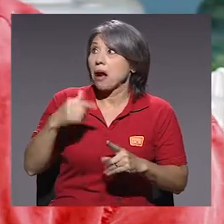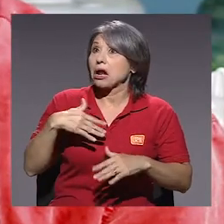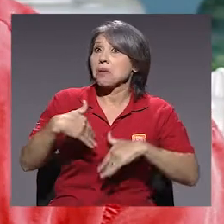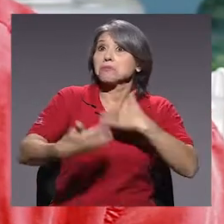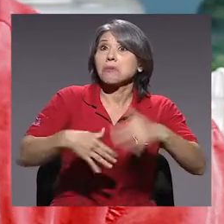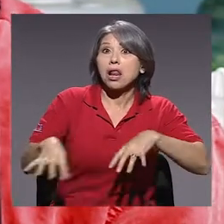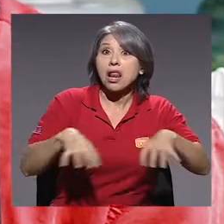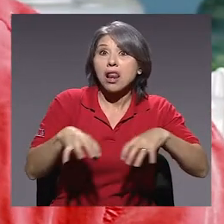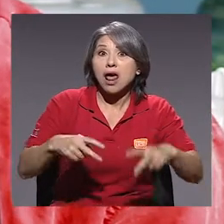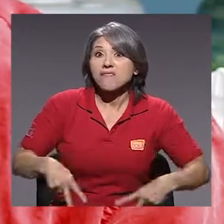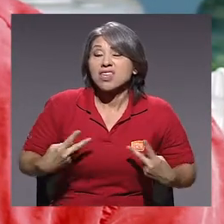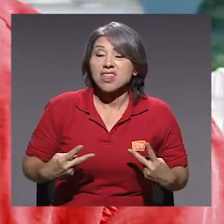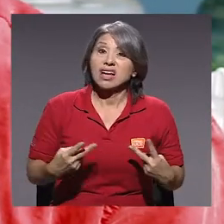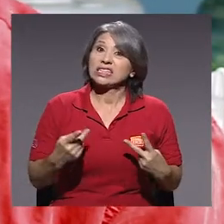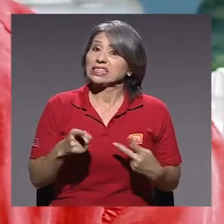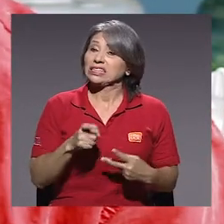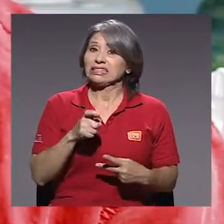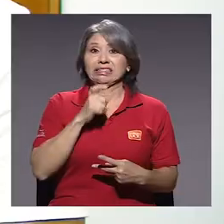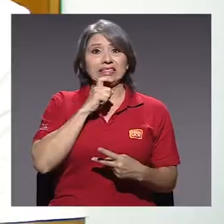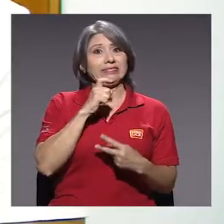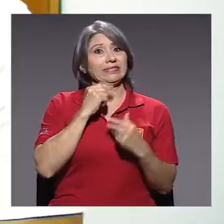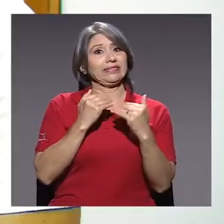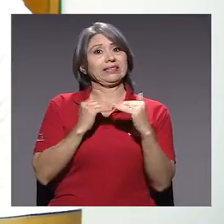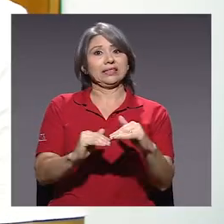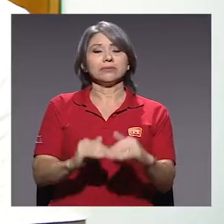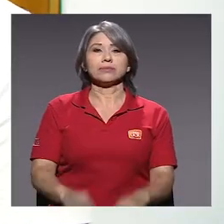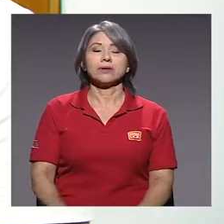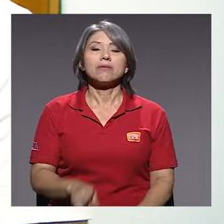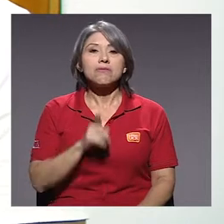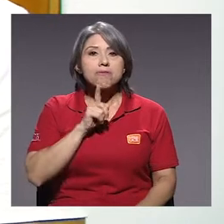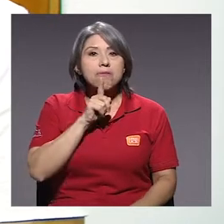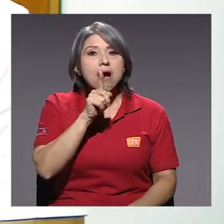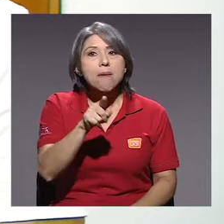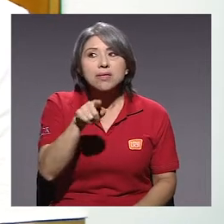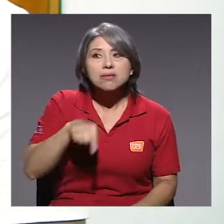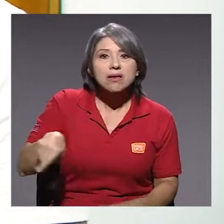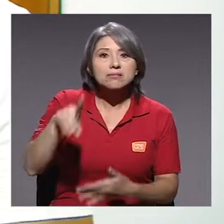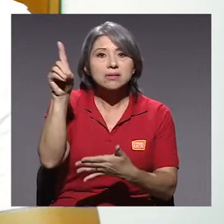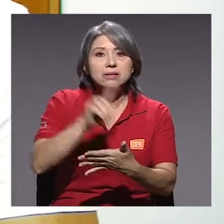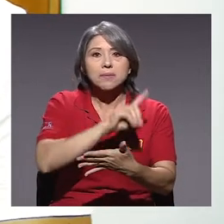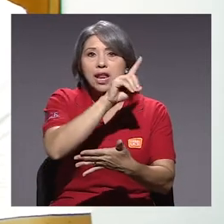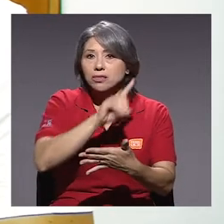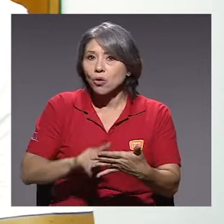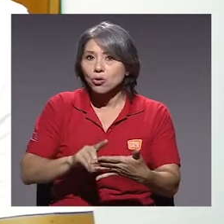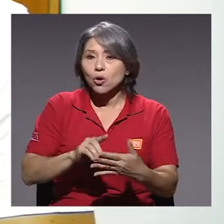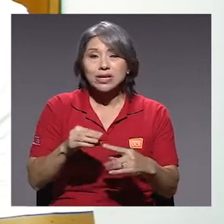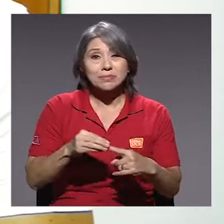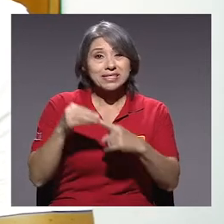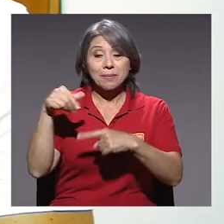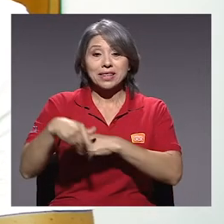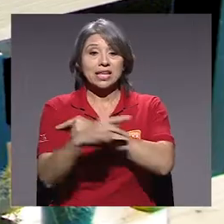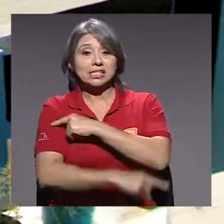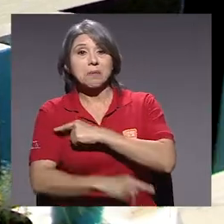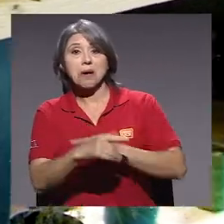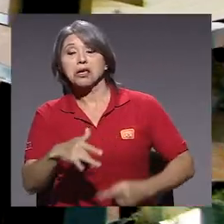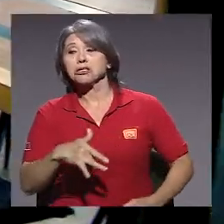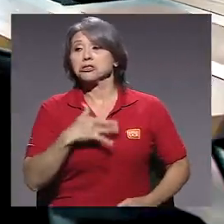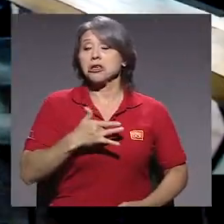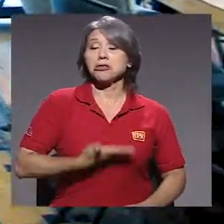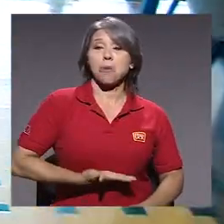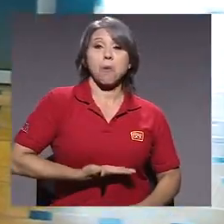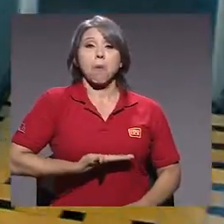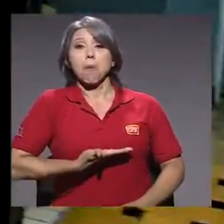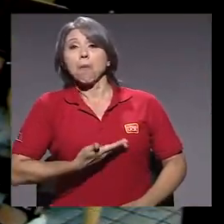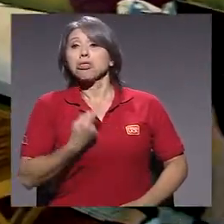el cinturón bastante, bastante a su cabo. Es absolutamente discriminatorio, sobre todo este país que se